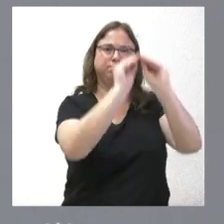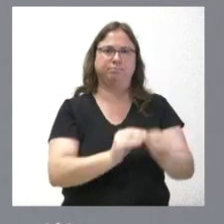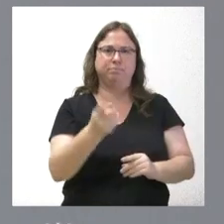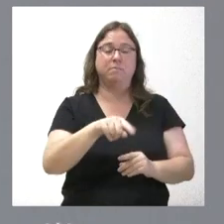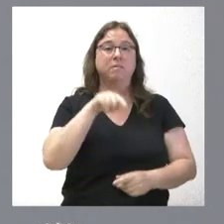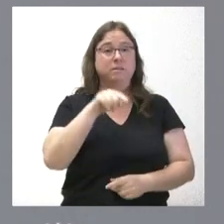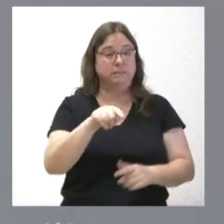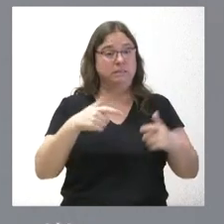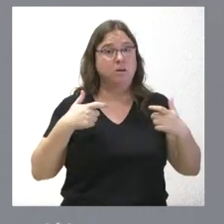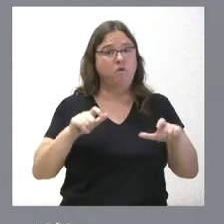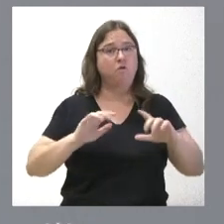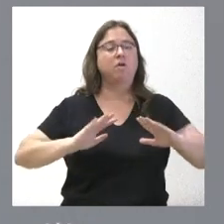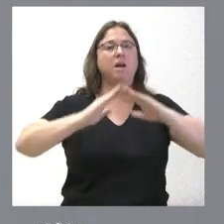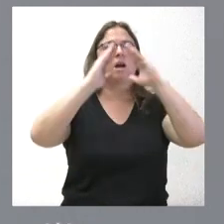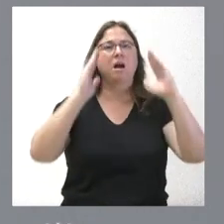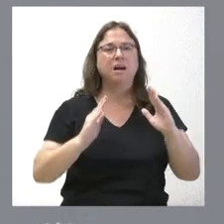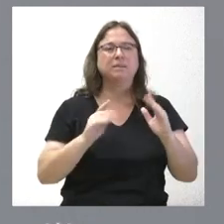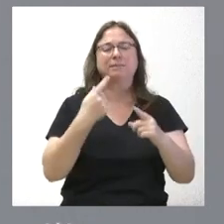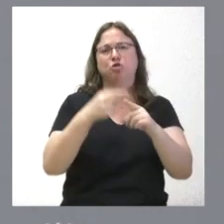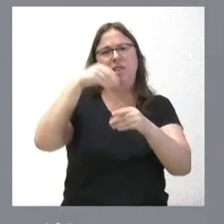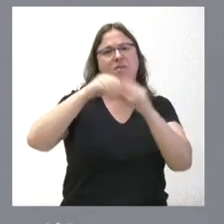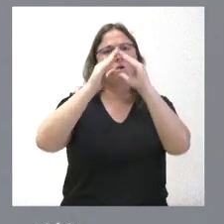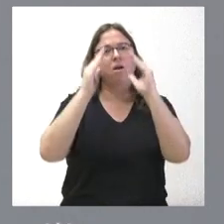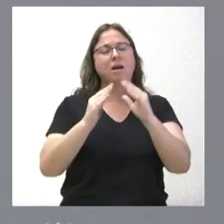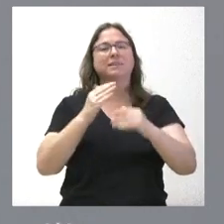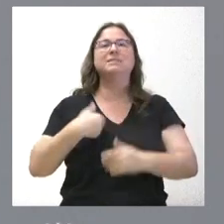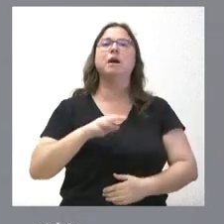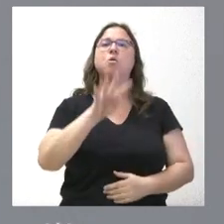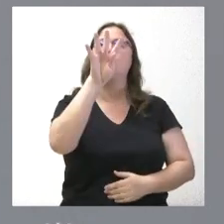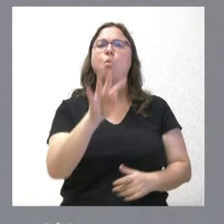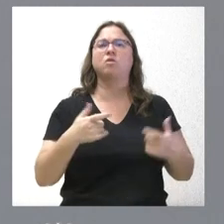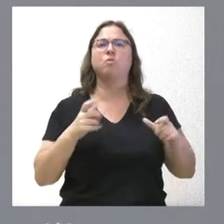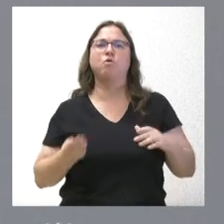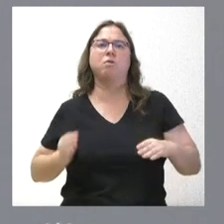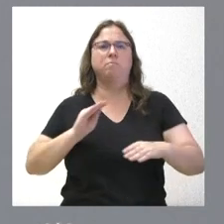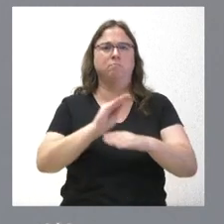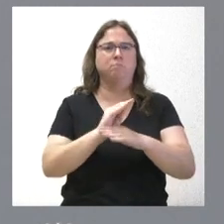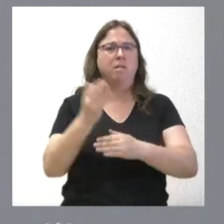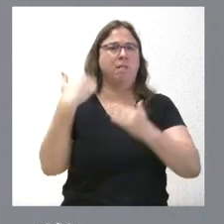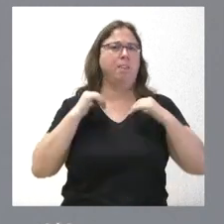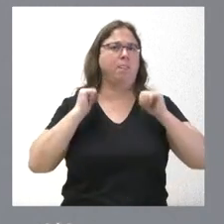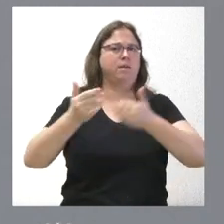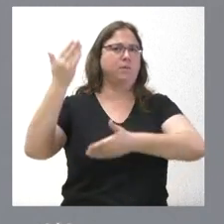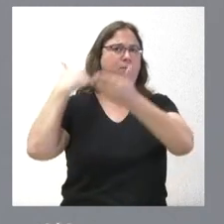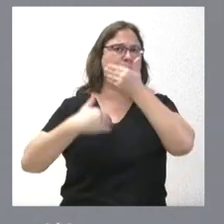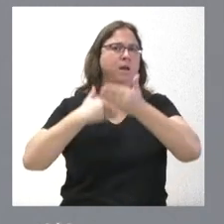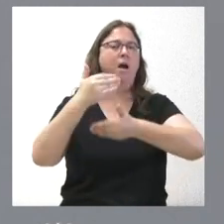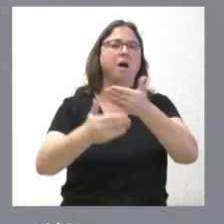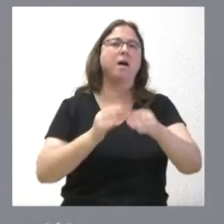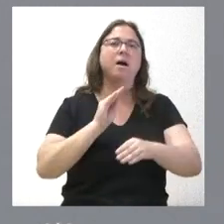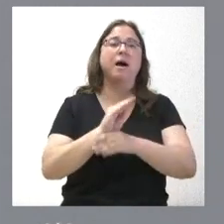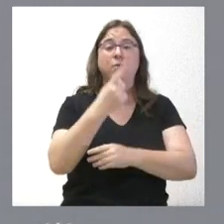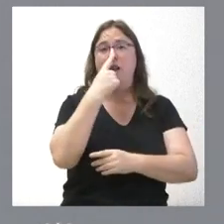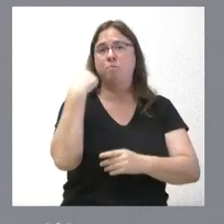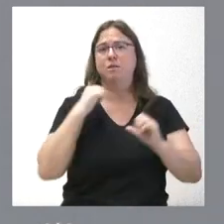bloque de edificación y enseres, es el cuarto paquete desde que se inició este procedimiento de ayudas en el ejercicio